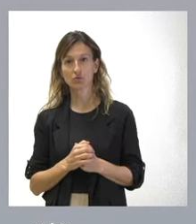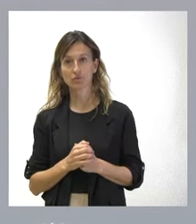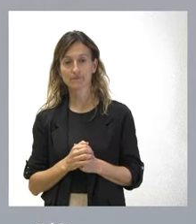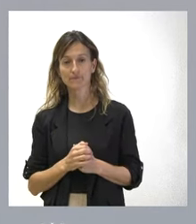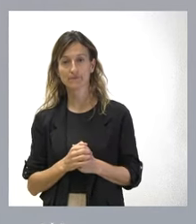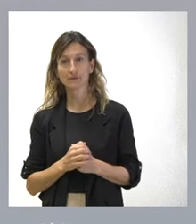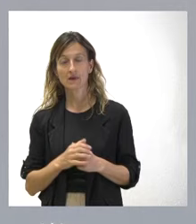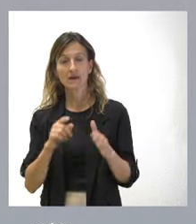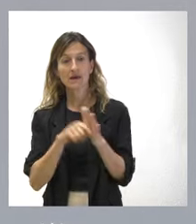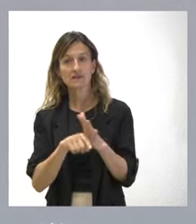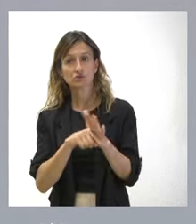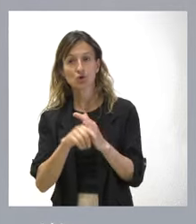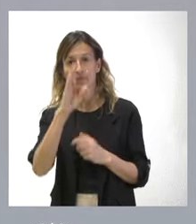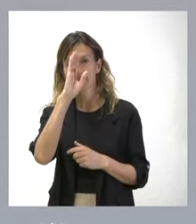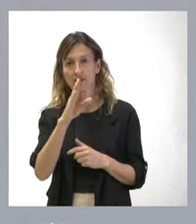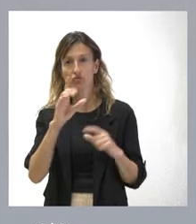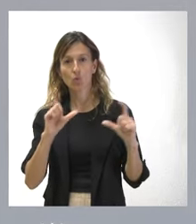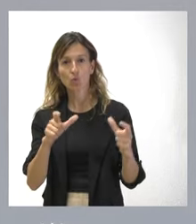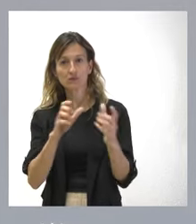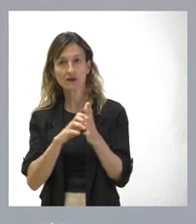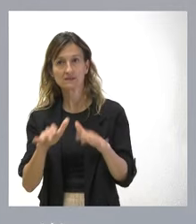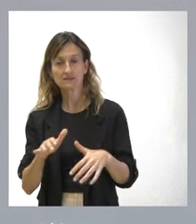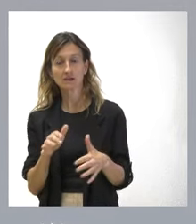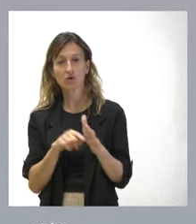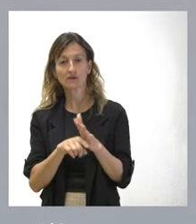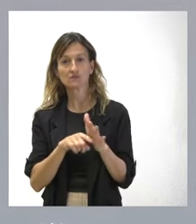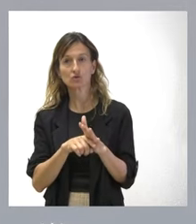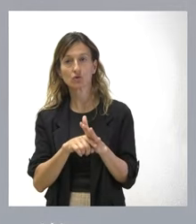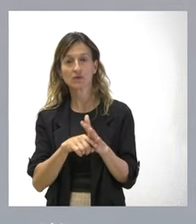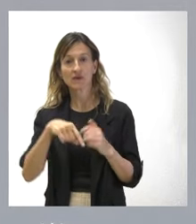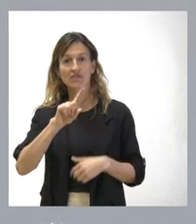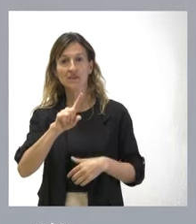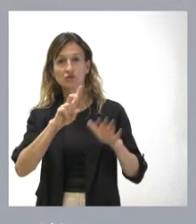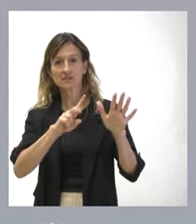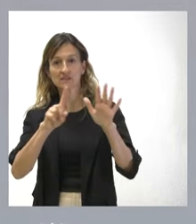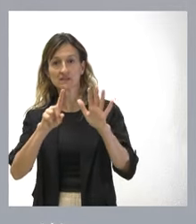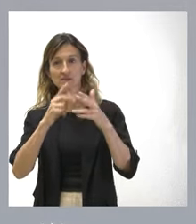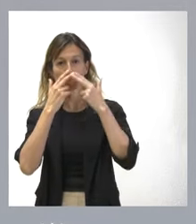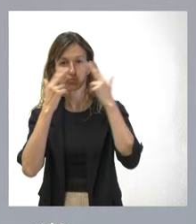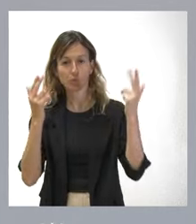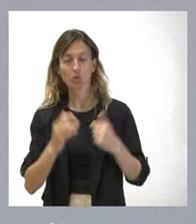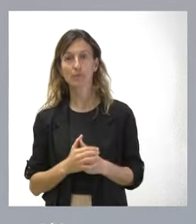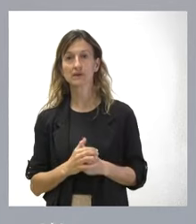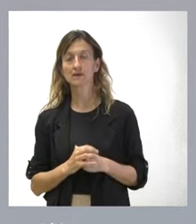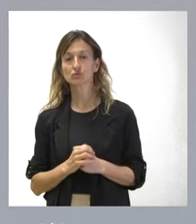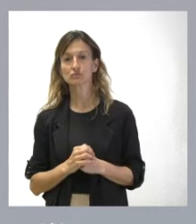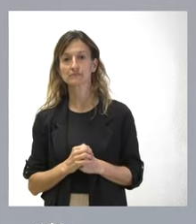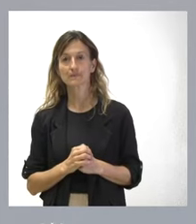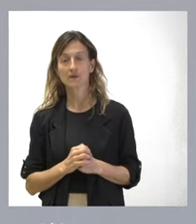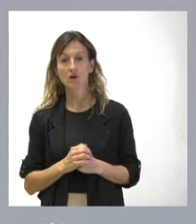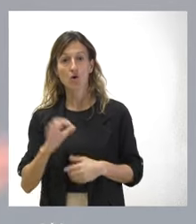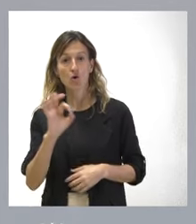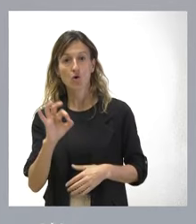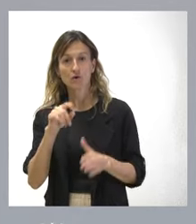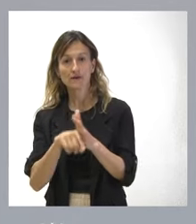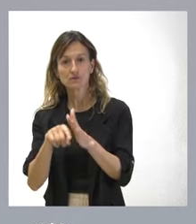gestionados directamente por la Junta de Castilla y León, creo que son 176 centros públicos gestionados directamente por la Junta de Castilla y León, o bien